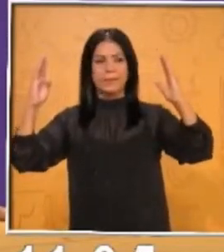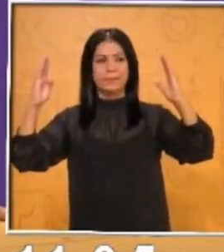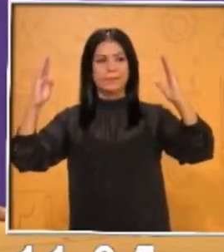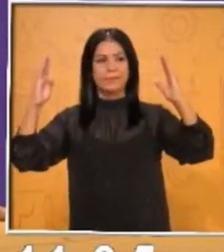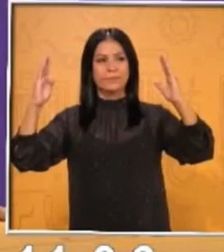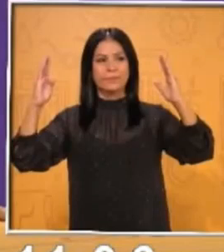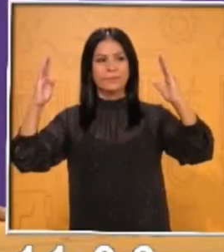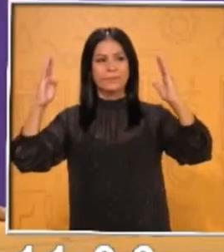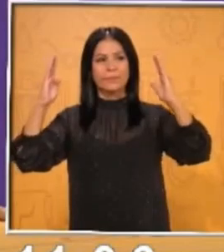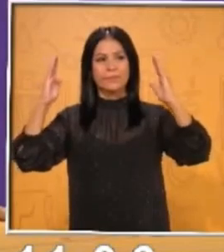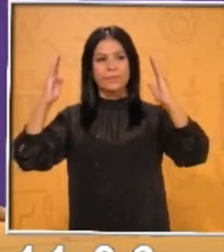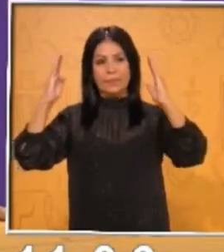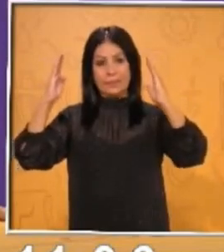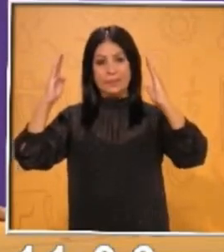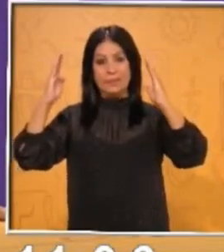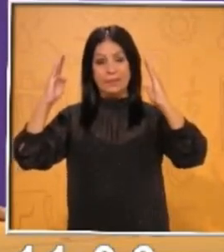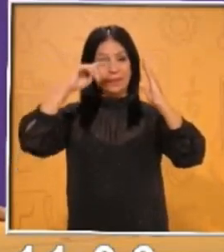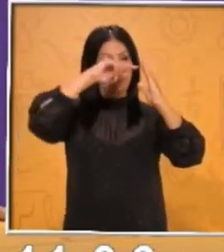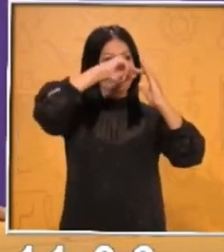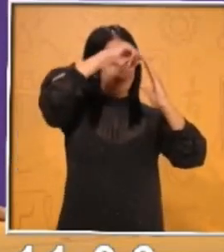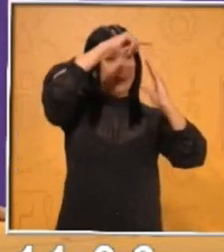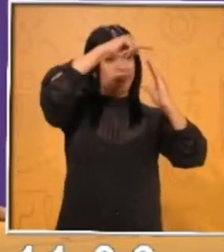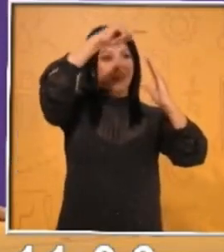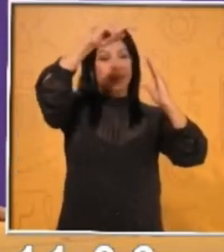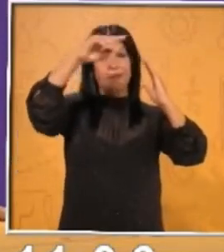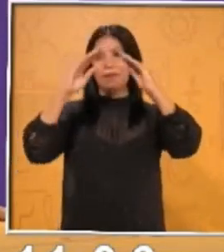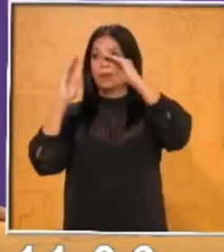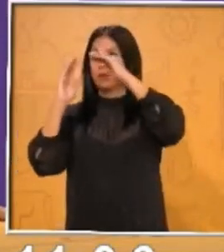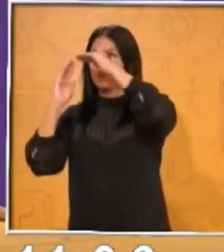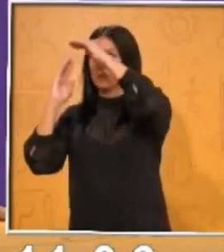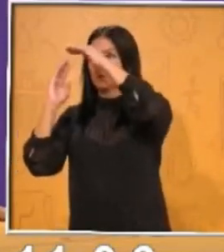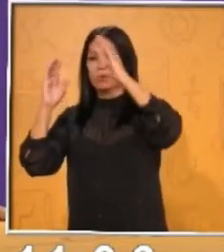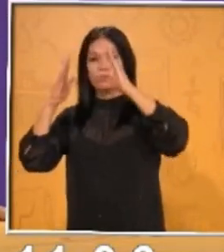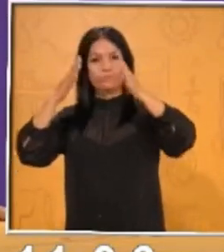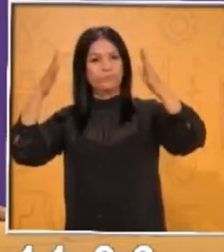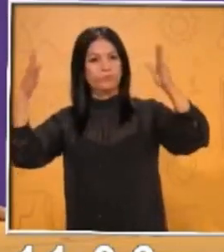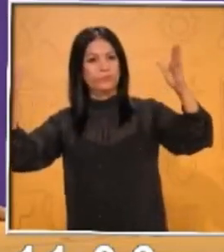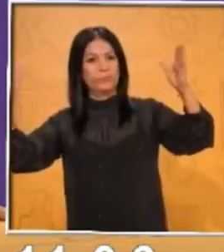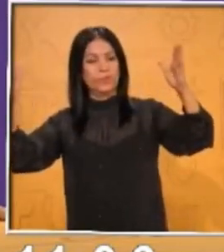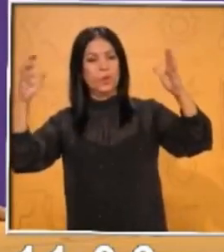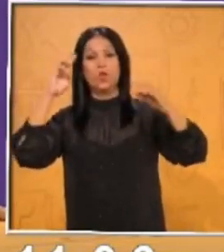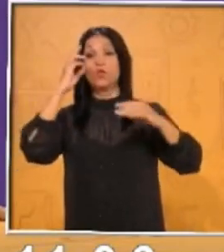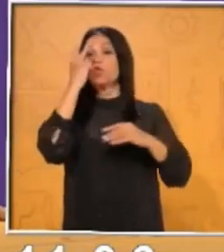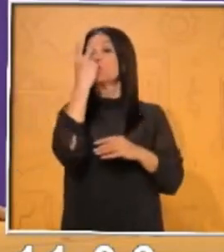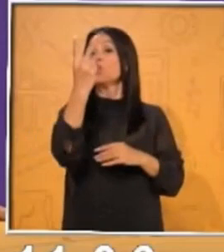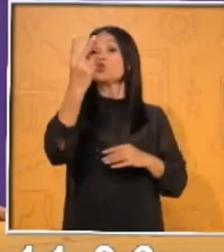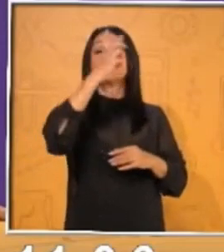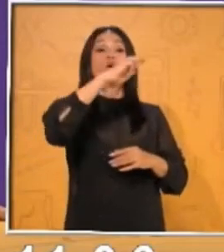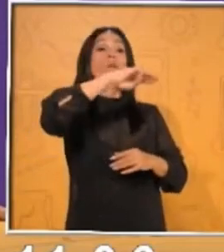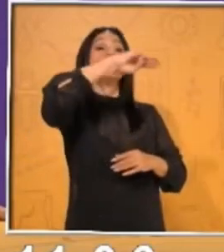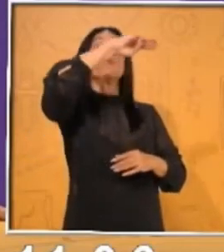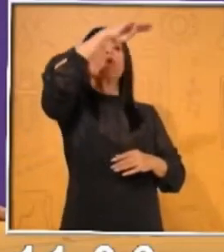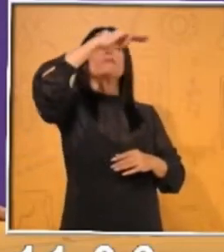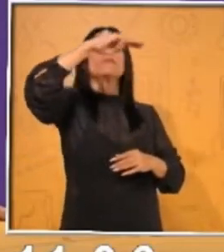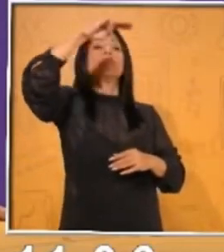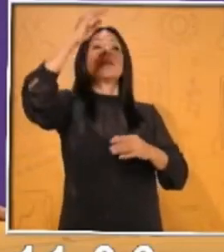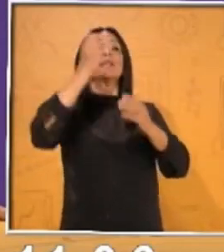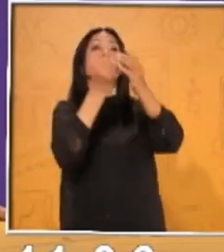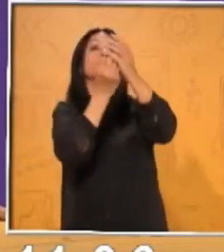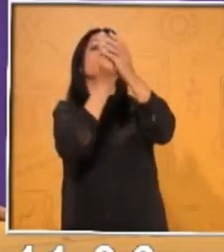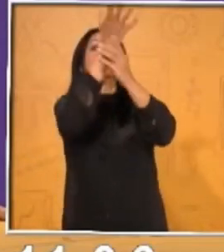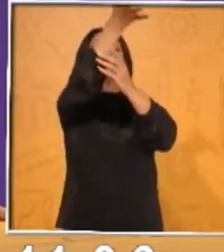en los límites entre México, Puebla, más o menos por ahí, ¿de acuerdo? Entonces, para que un poquito lo vayas imaginando.